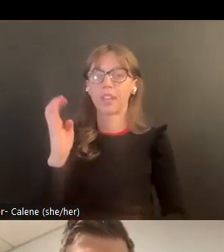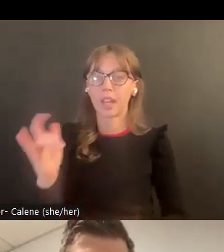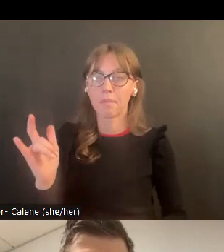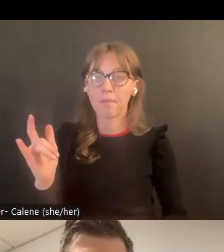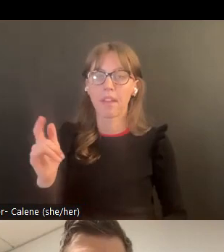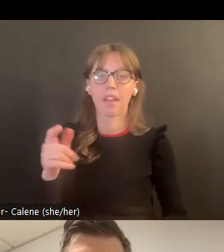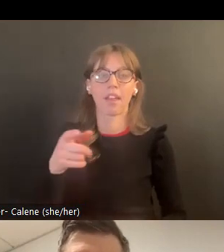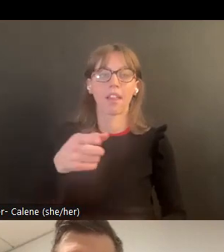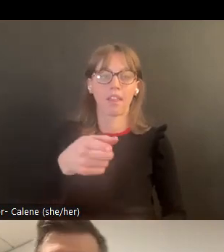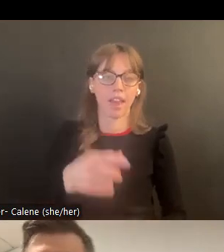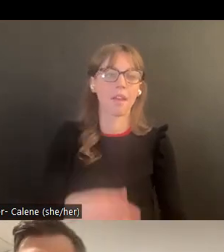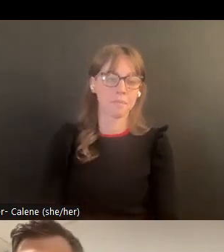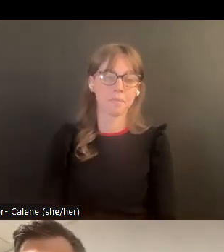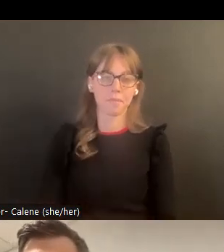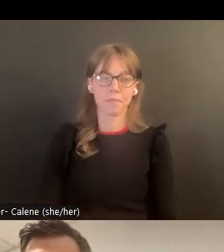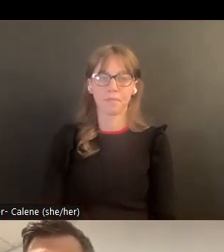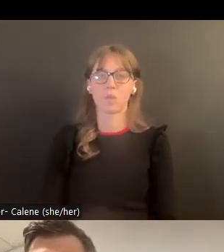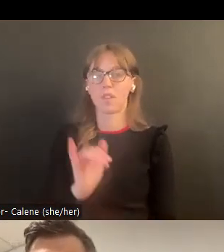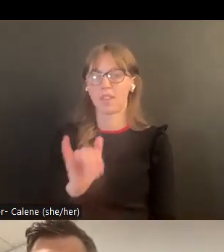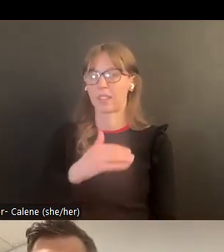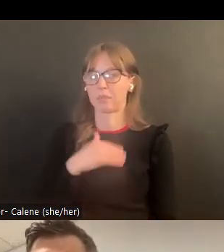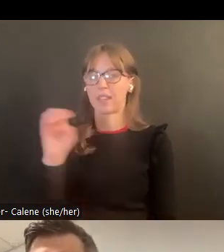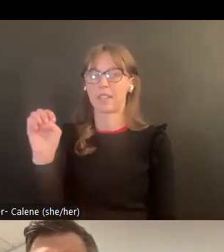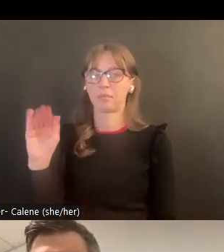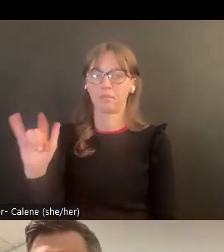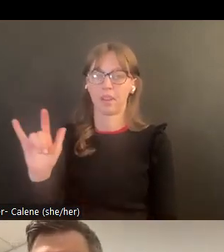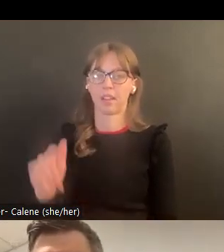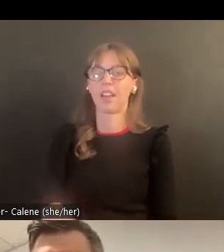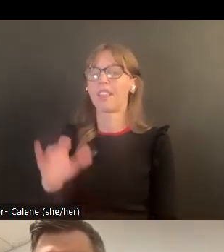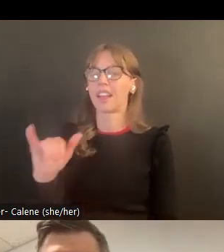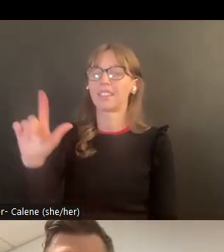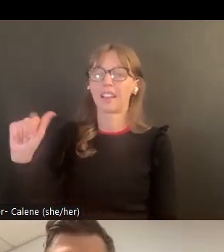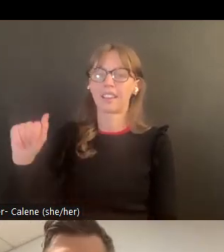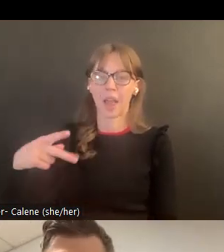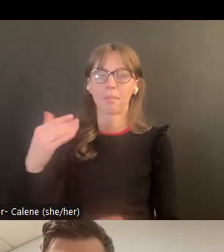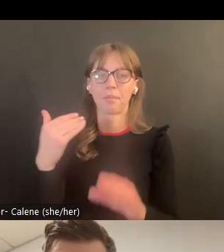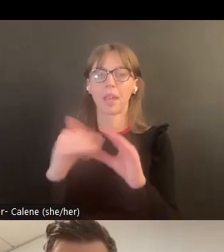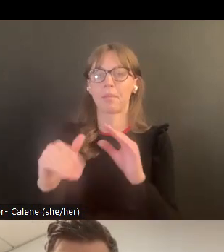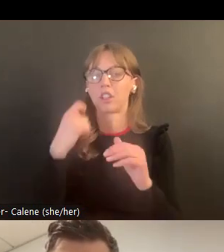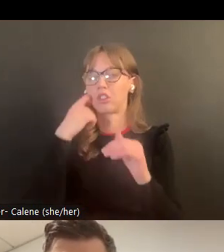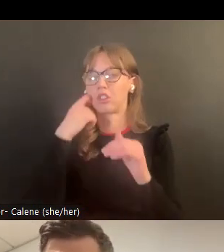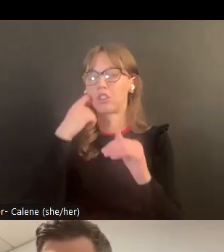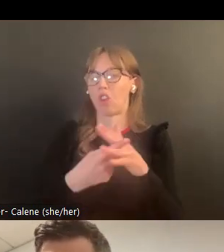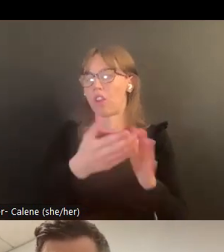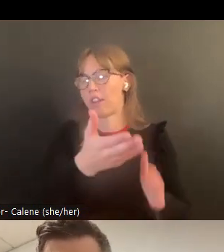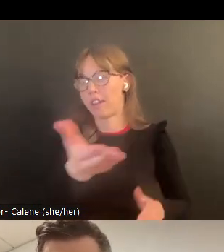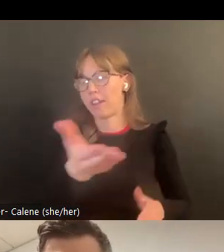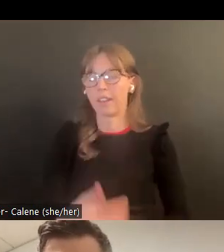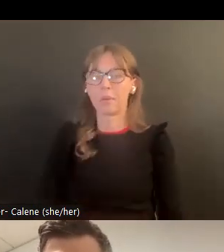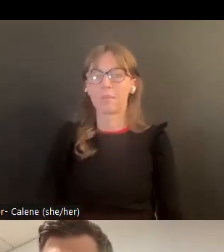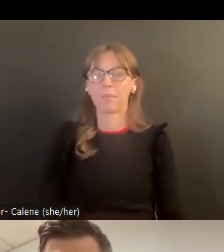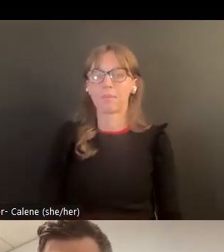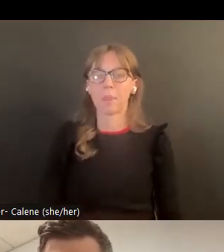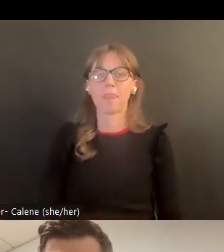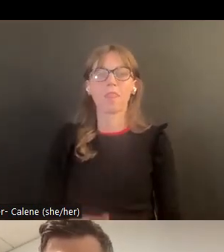envolverse en sí en contactarme voy a poner mi correo electrónico esto es un correo electrónico que uso para programas lab